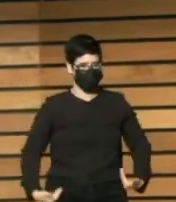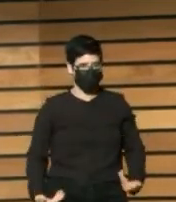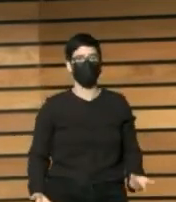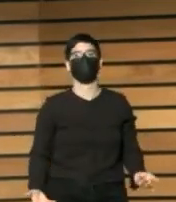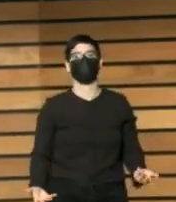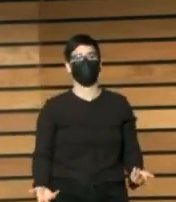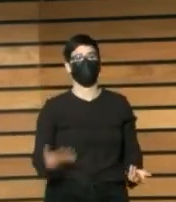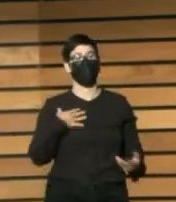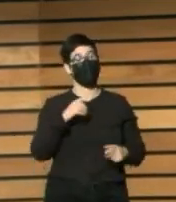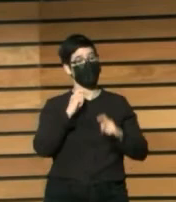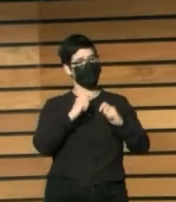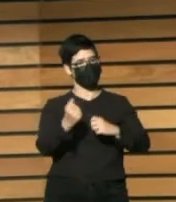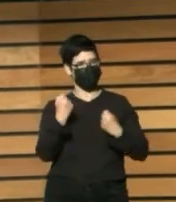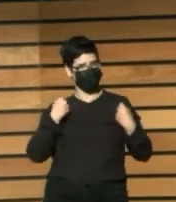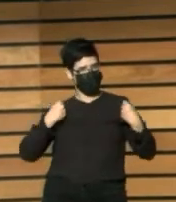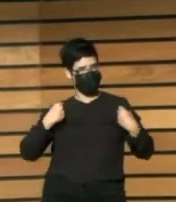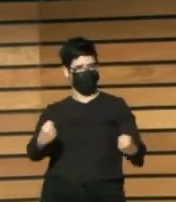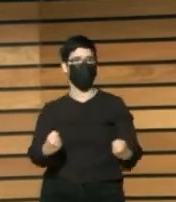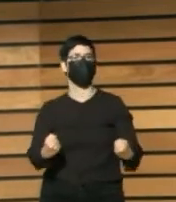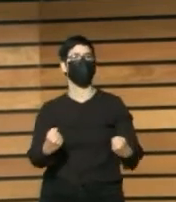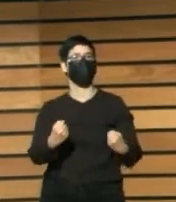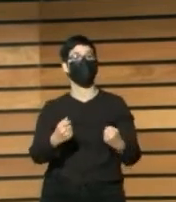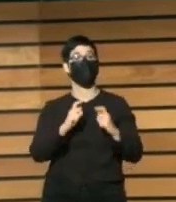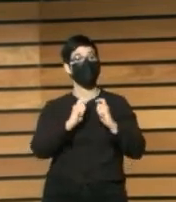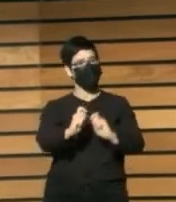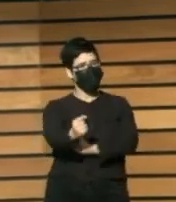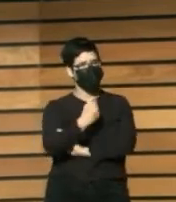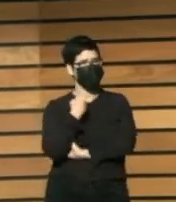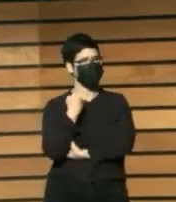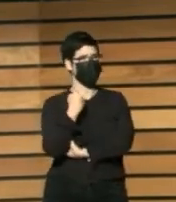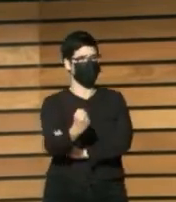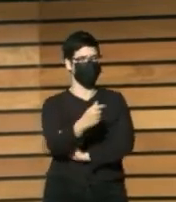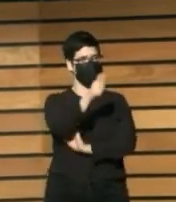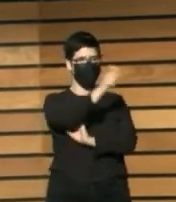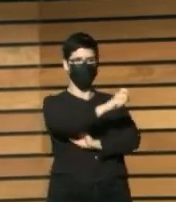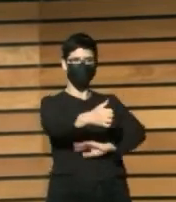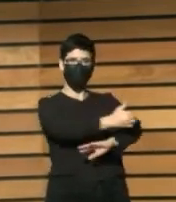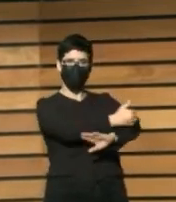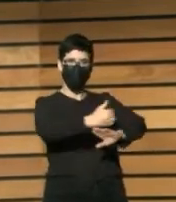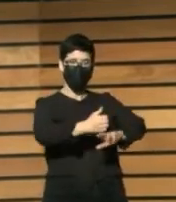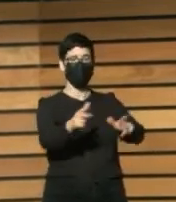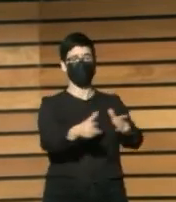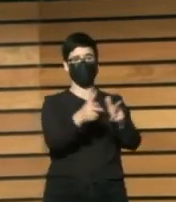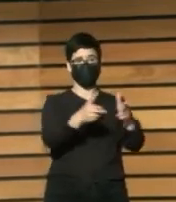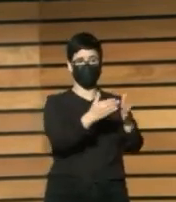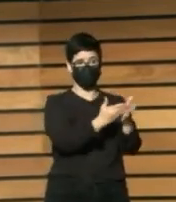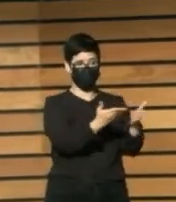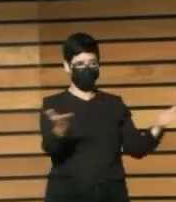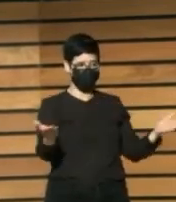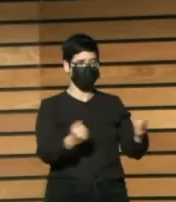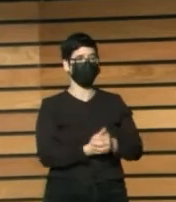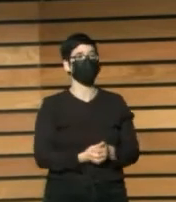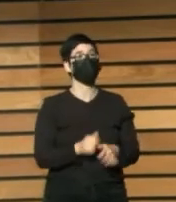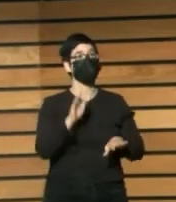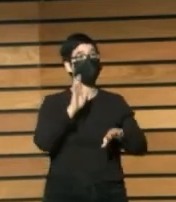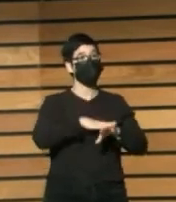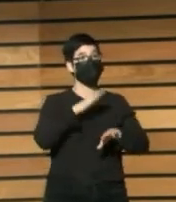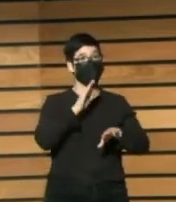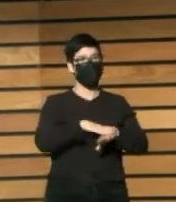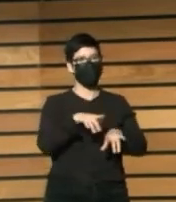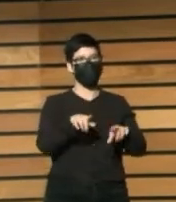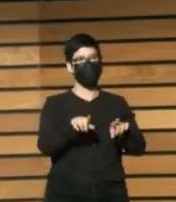El empoderamiento, es decir, todo esto lo hacemos para empoderar a los ciudadanos y empoderar a la sociedad, para que los